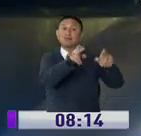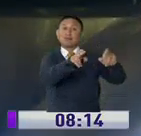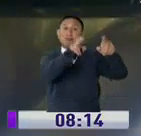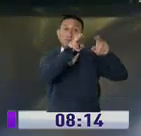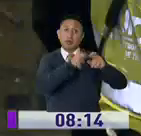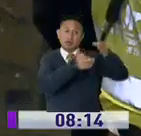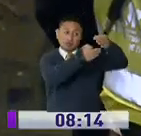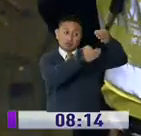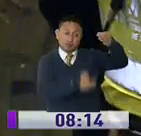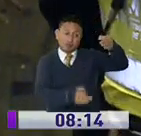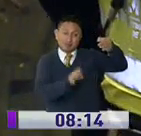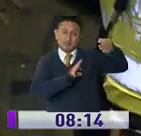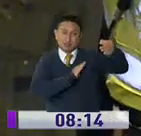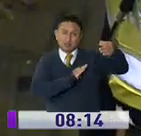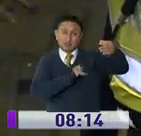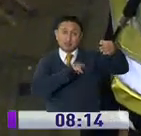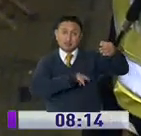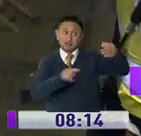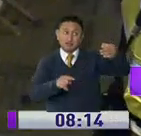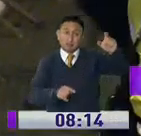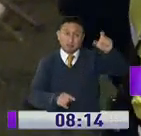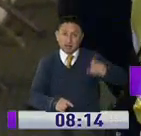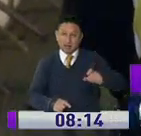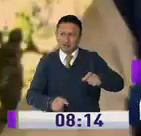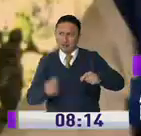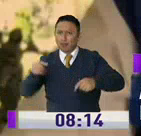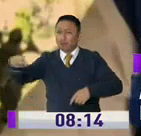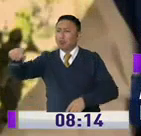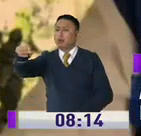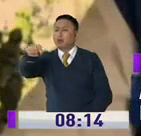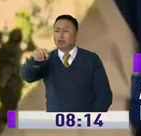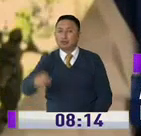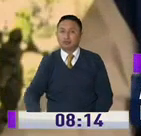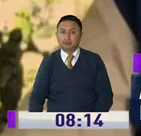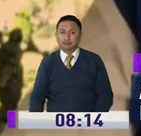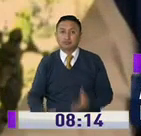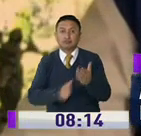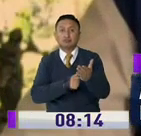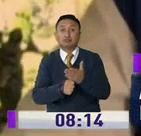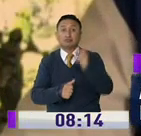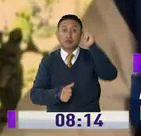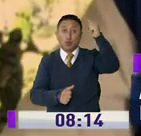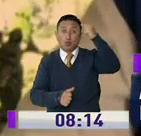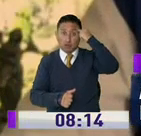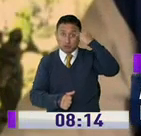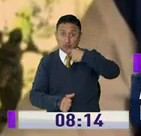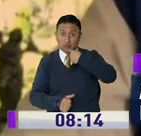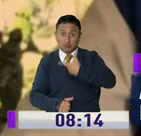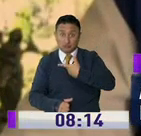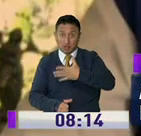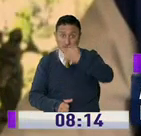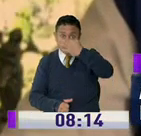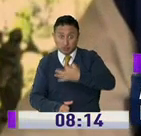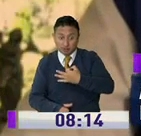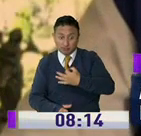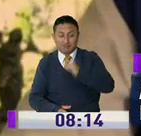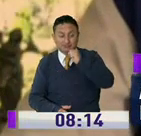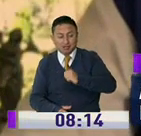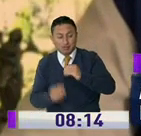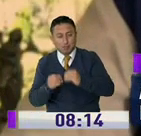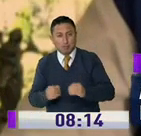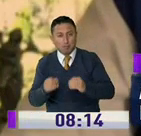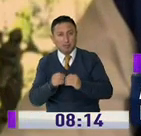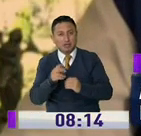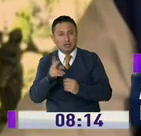salvoconducto. Esto tras denuncias del mal uso del documento. Señora ministra del gobierno, me ha confirmado que va